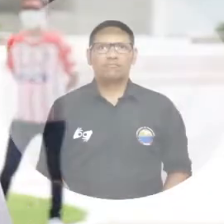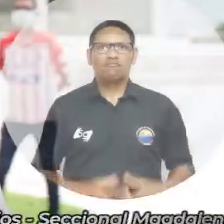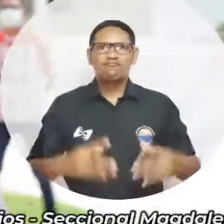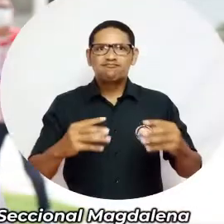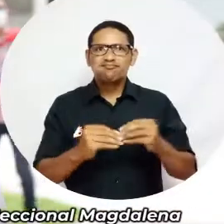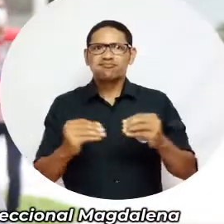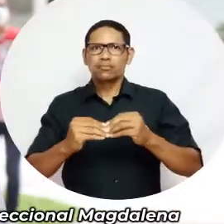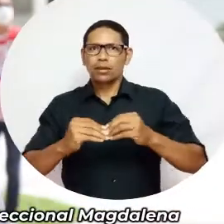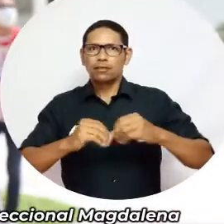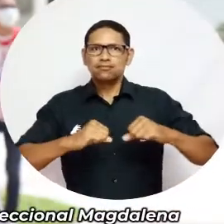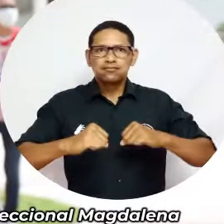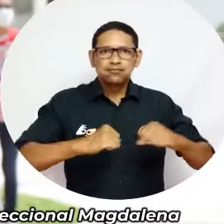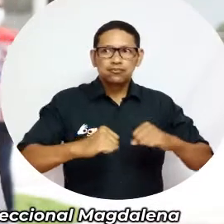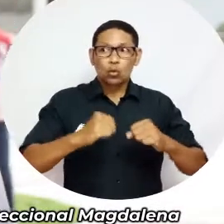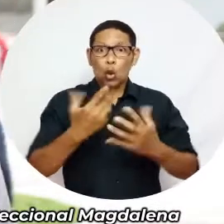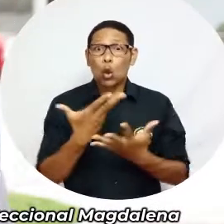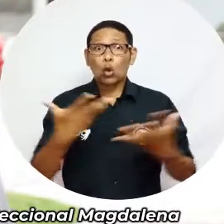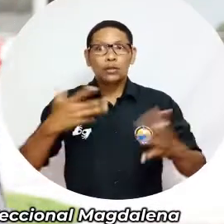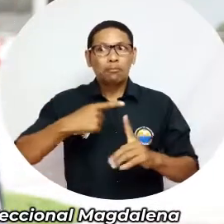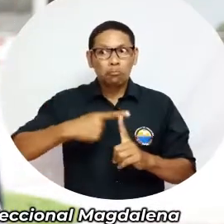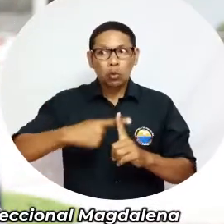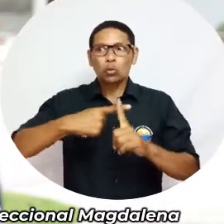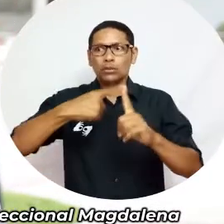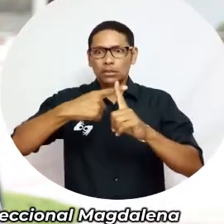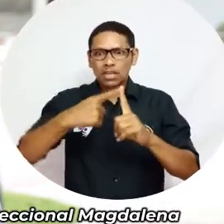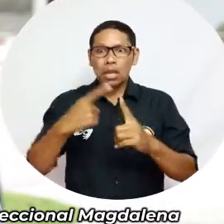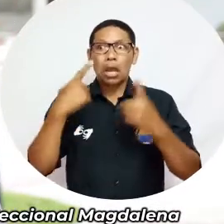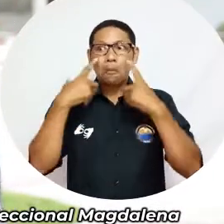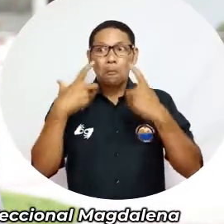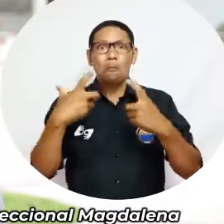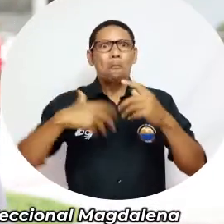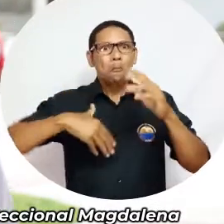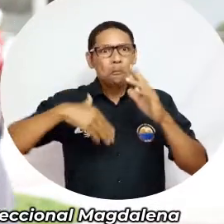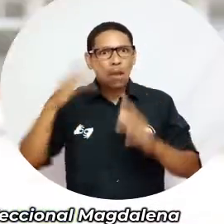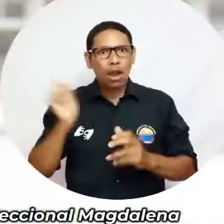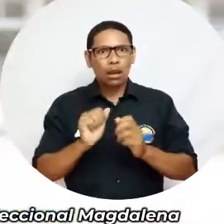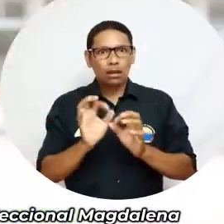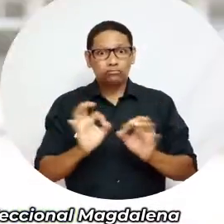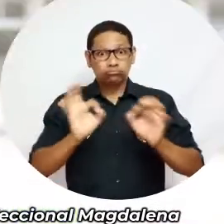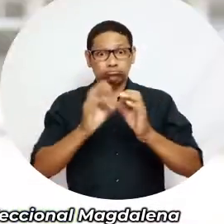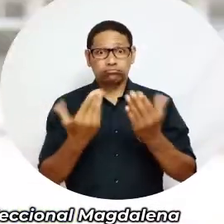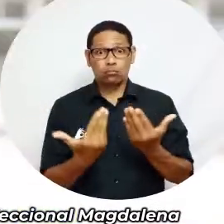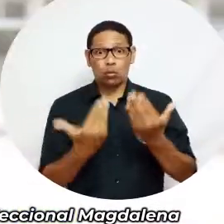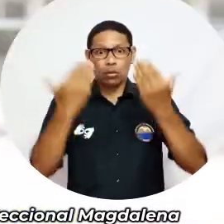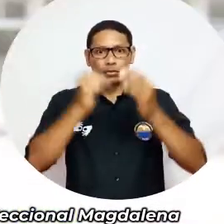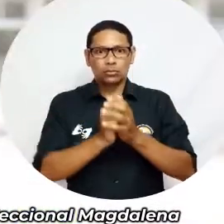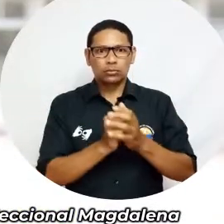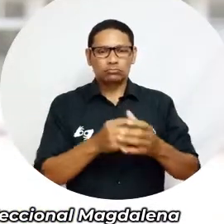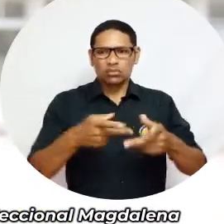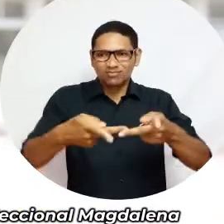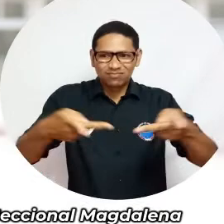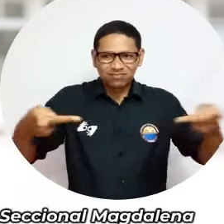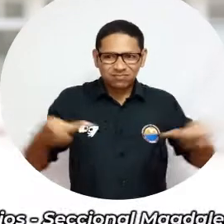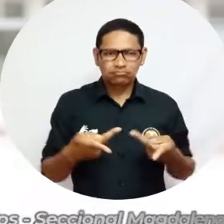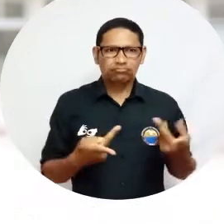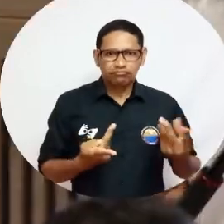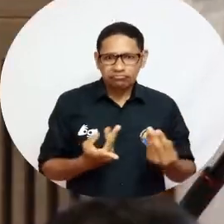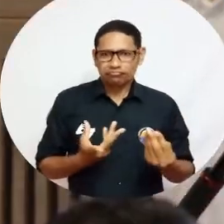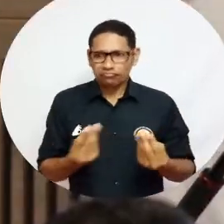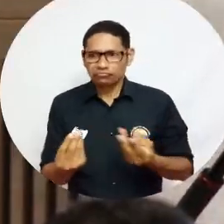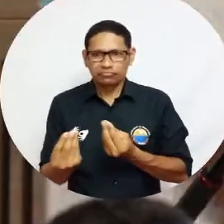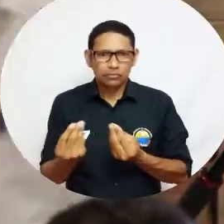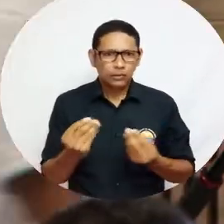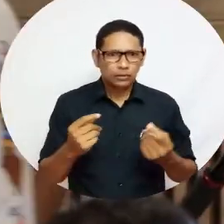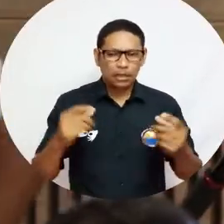Al final creo que fueron mucho más las cosas positivas que podemos resaltar y que tienen validez en este tipo de espacios.